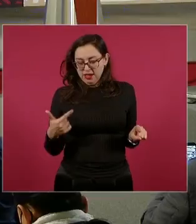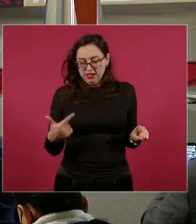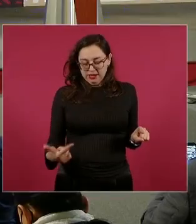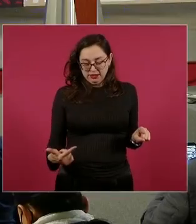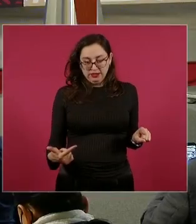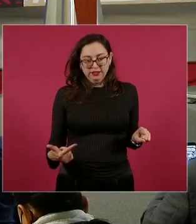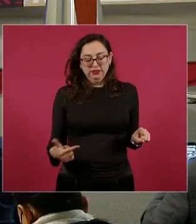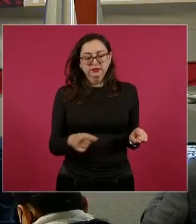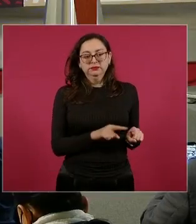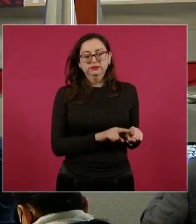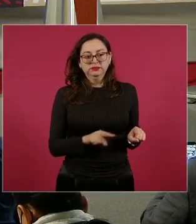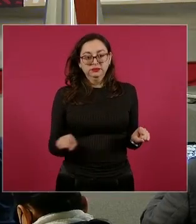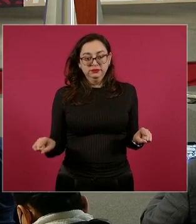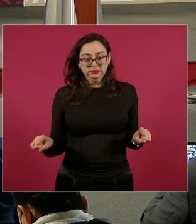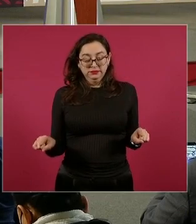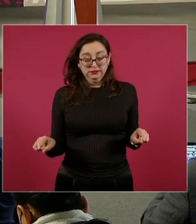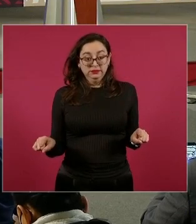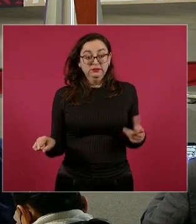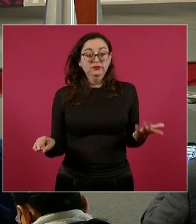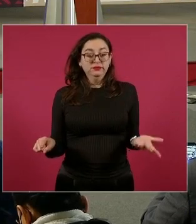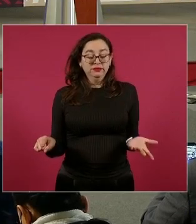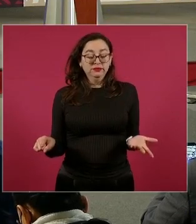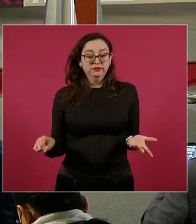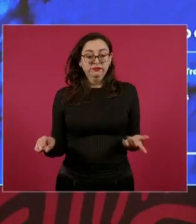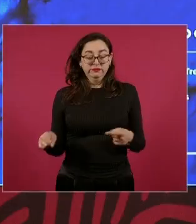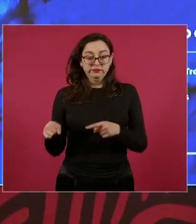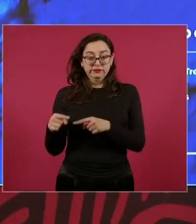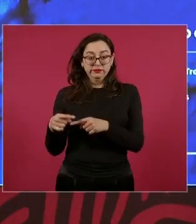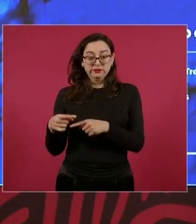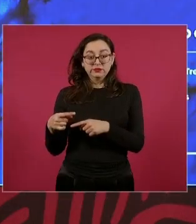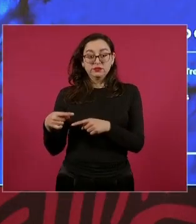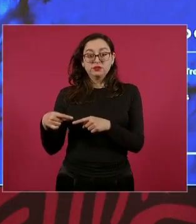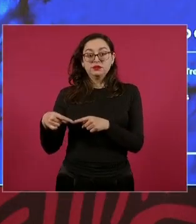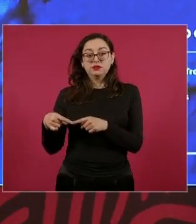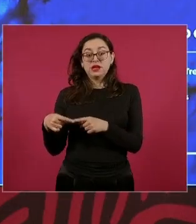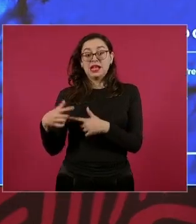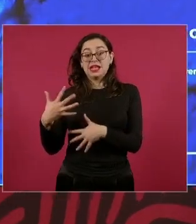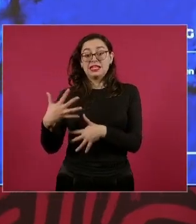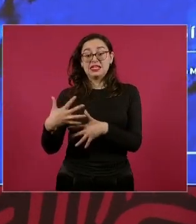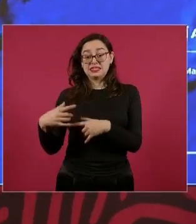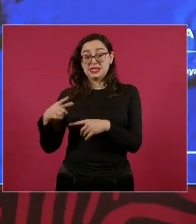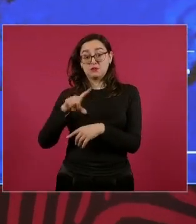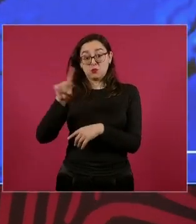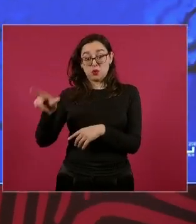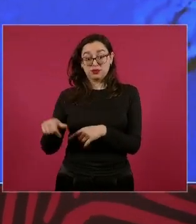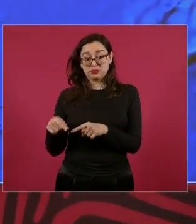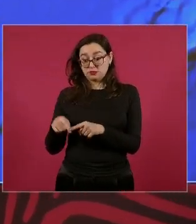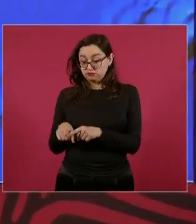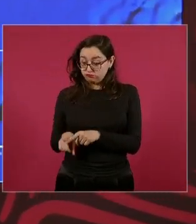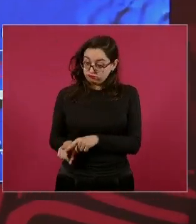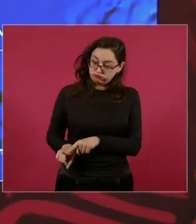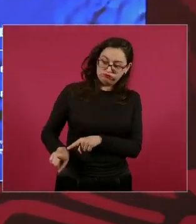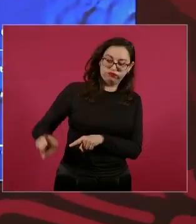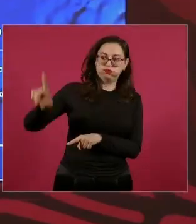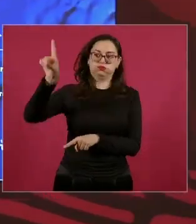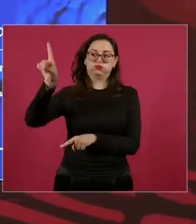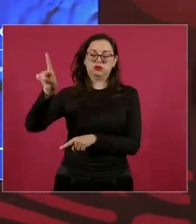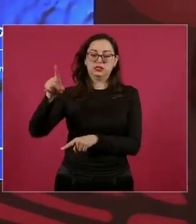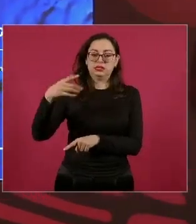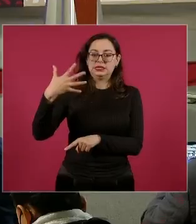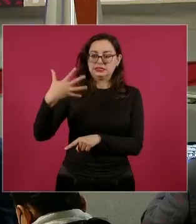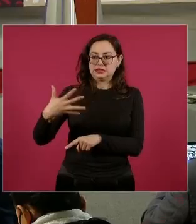Y antes del día 15 de septiembre ya todo el tramo completo,